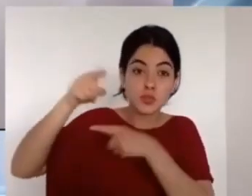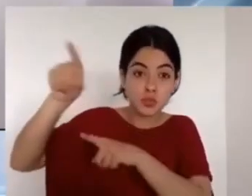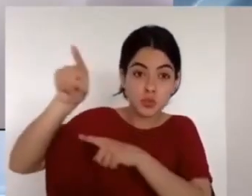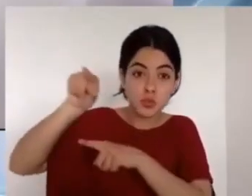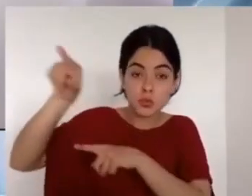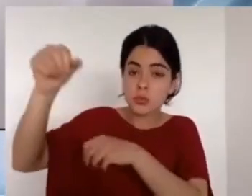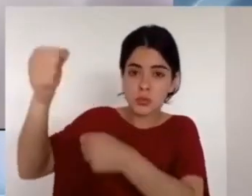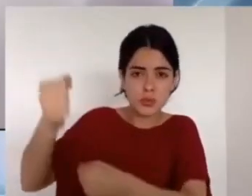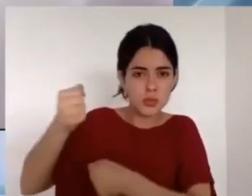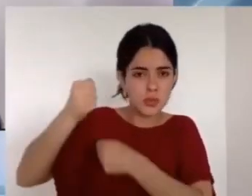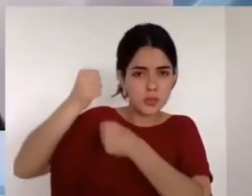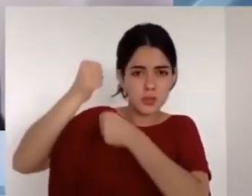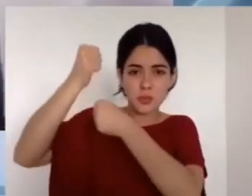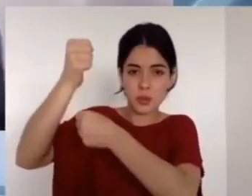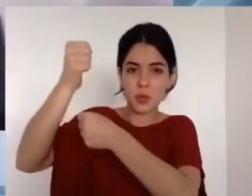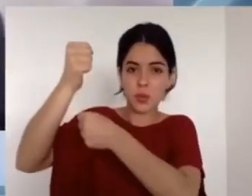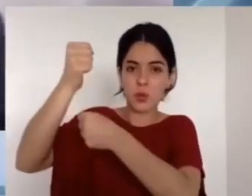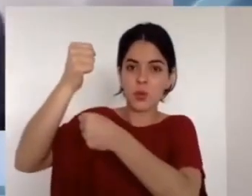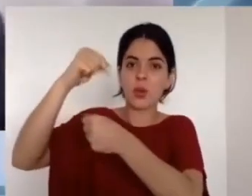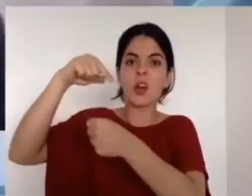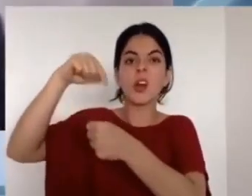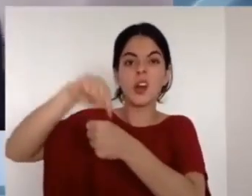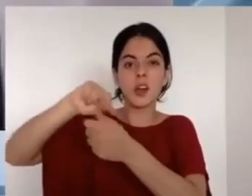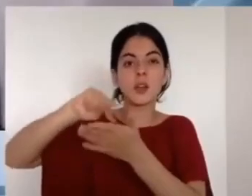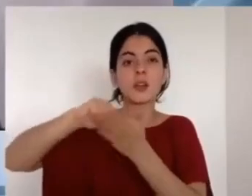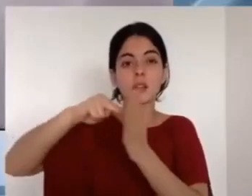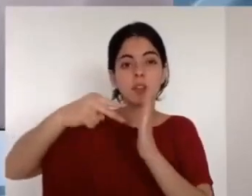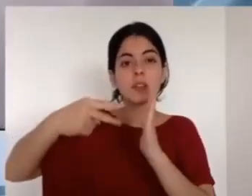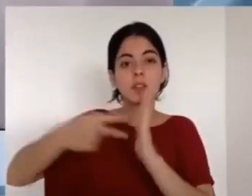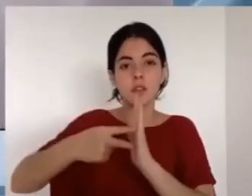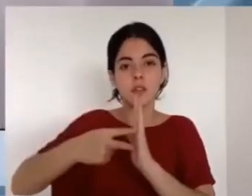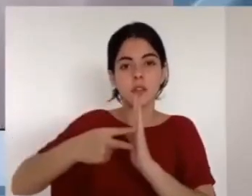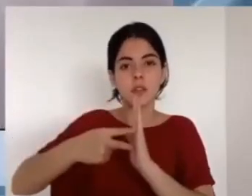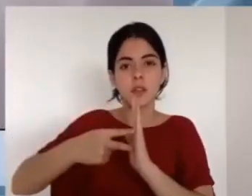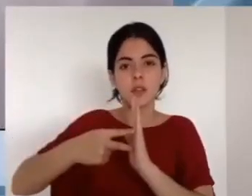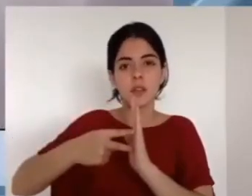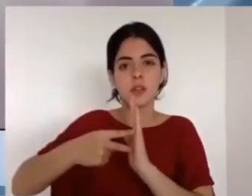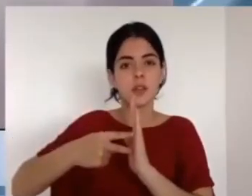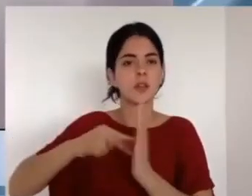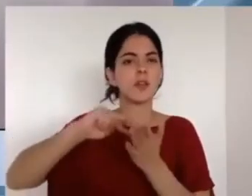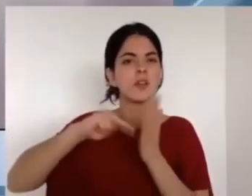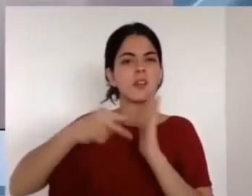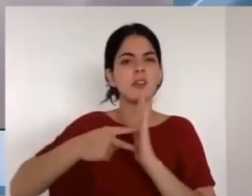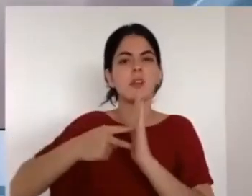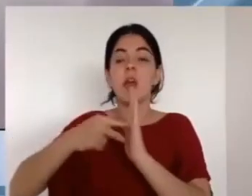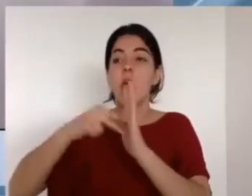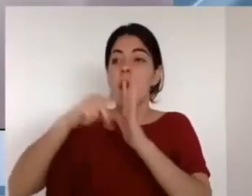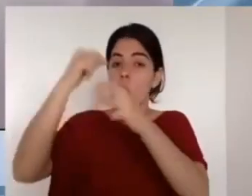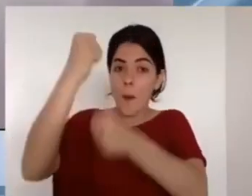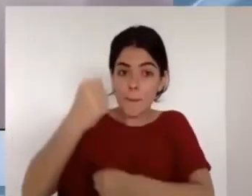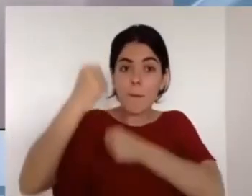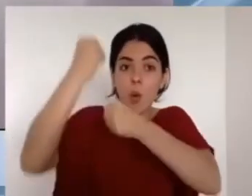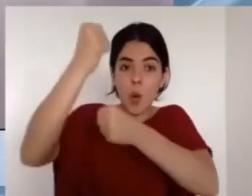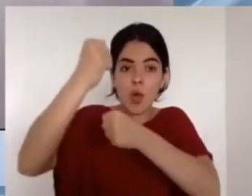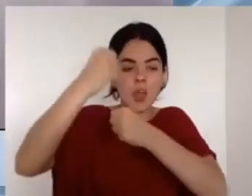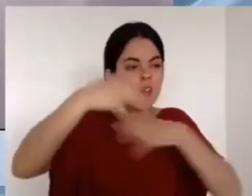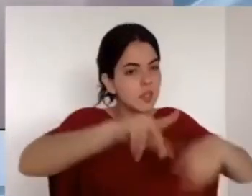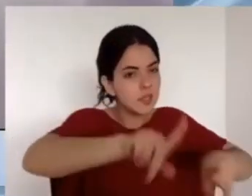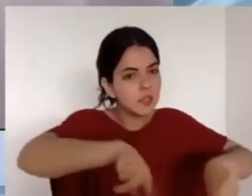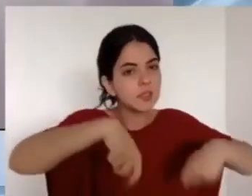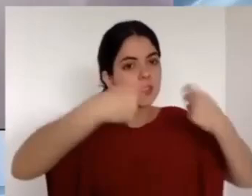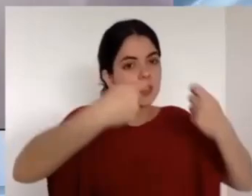representado en la capacidad que Él tuvo para salvarnos. Y esa capacidad que Él tuvo para